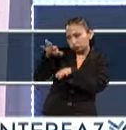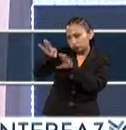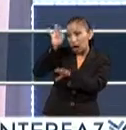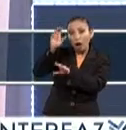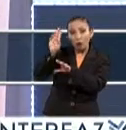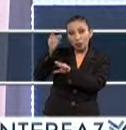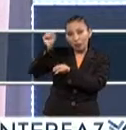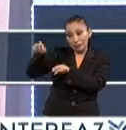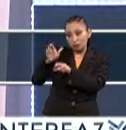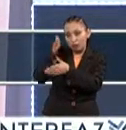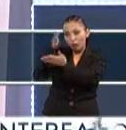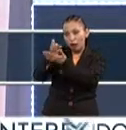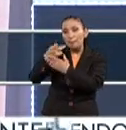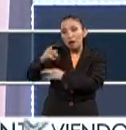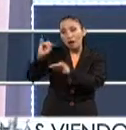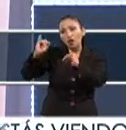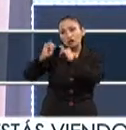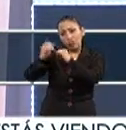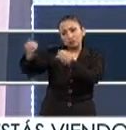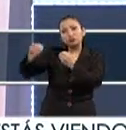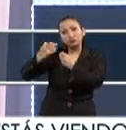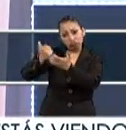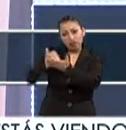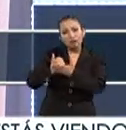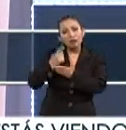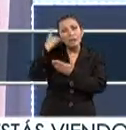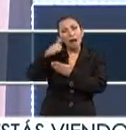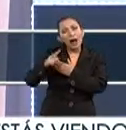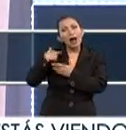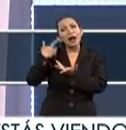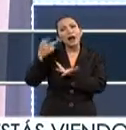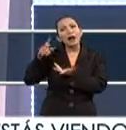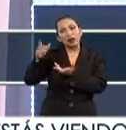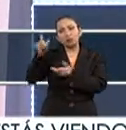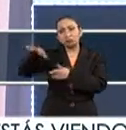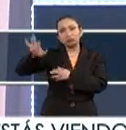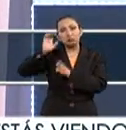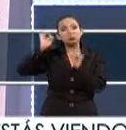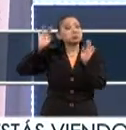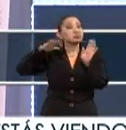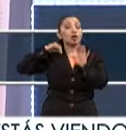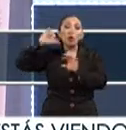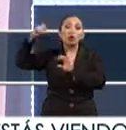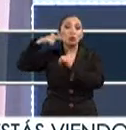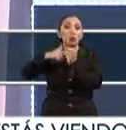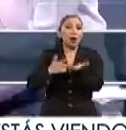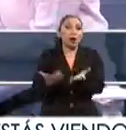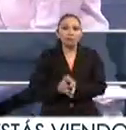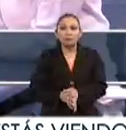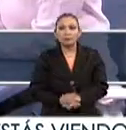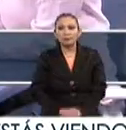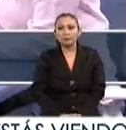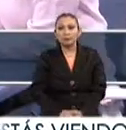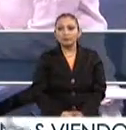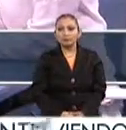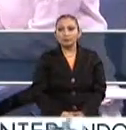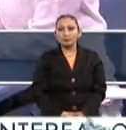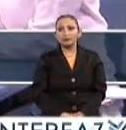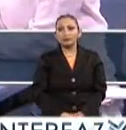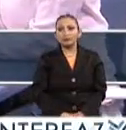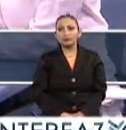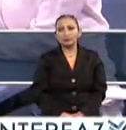pero realmente el instituto te da las herramientas para afrontarte a ese tipo de límites,